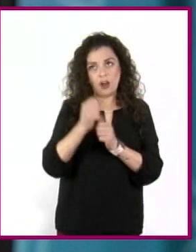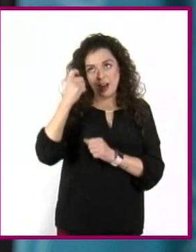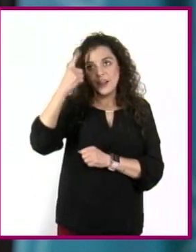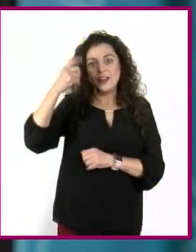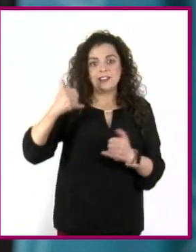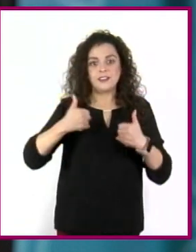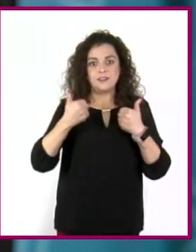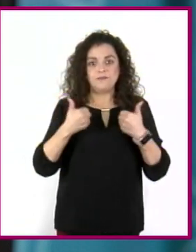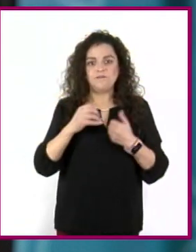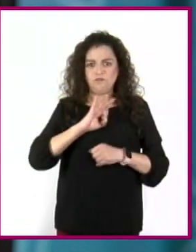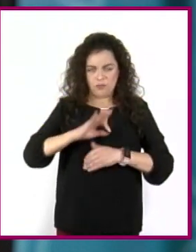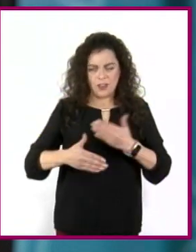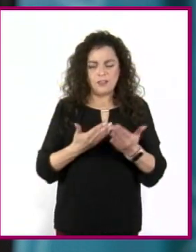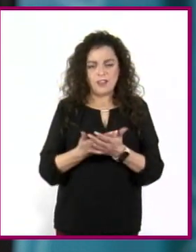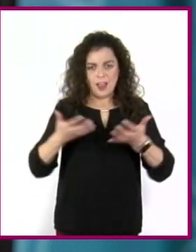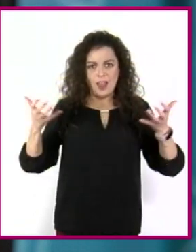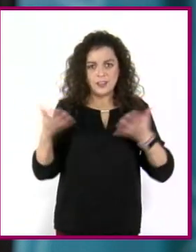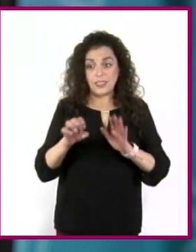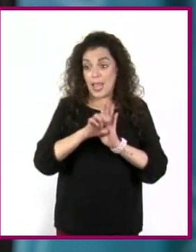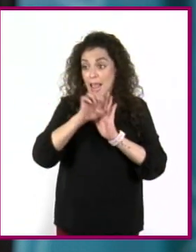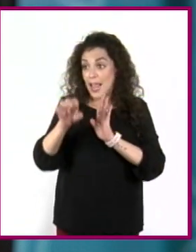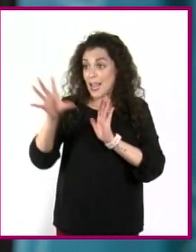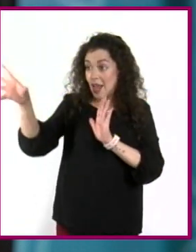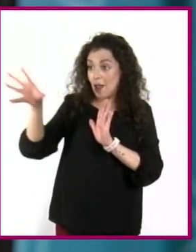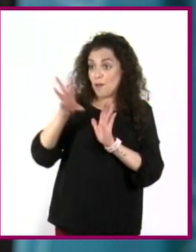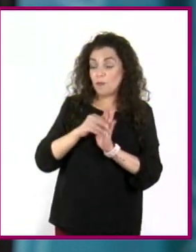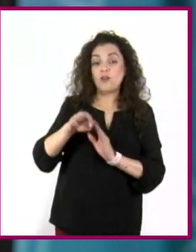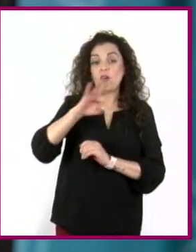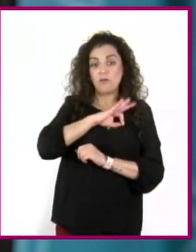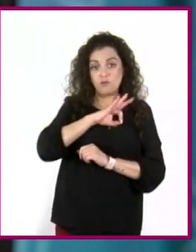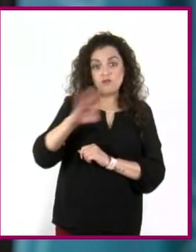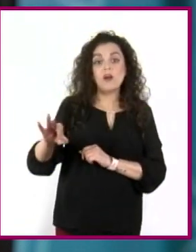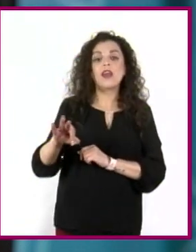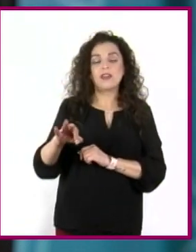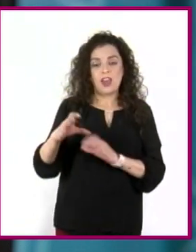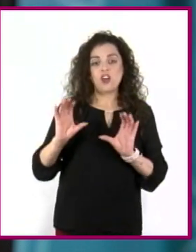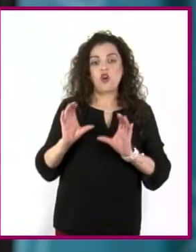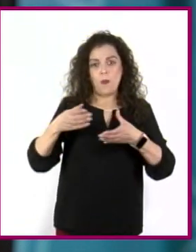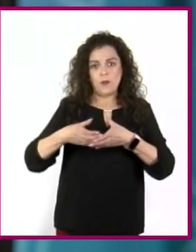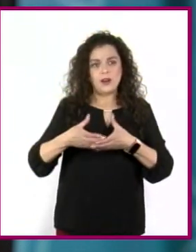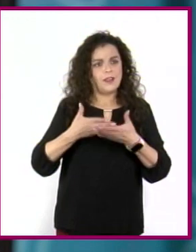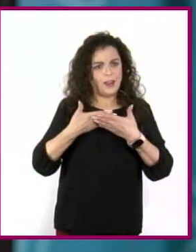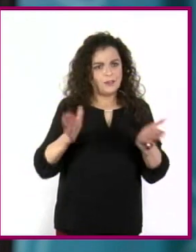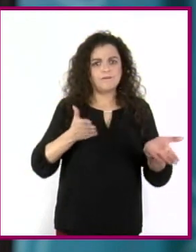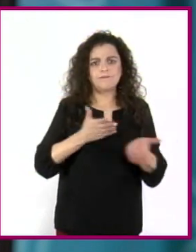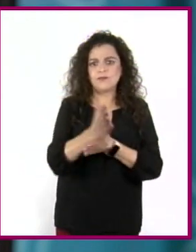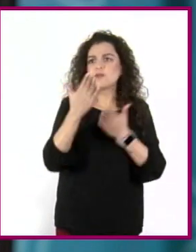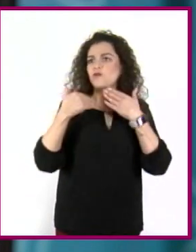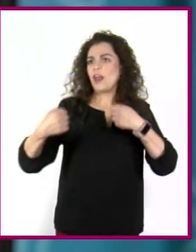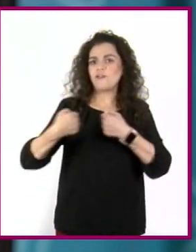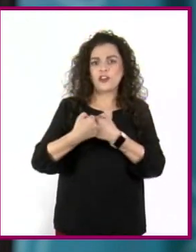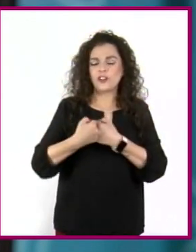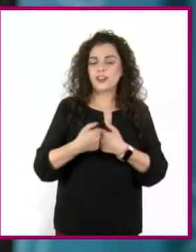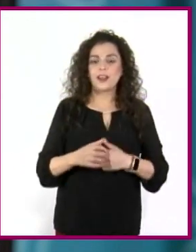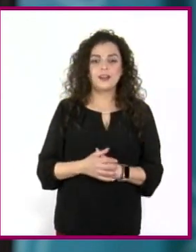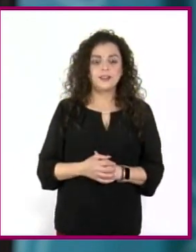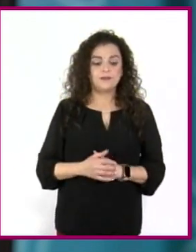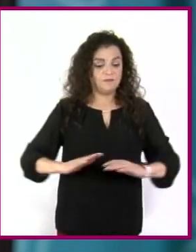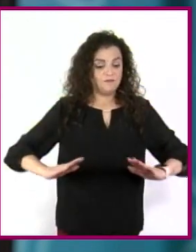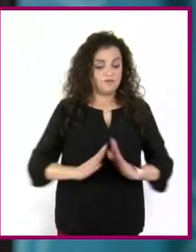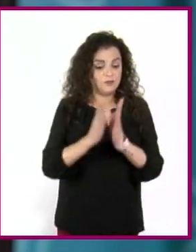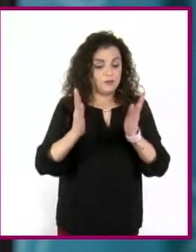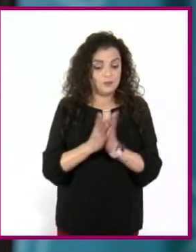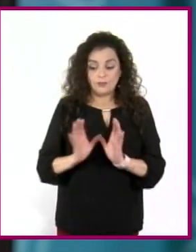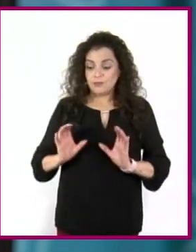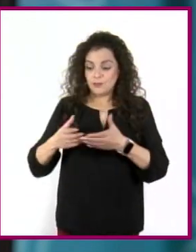Además, son un ejemplo de que el impacto puede trascender las fronteras de la comunidad. La participación ciudadana y el trabajo colaborativo no tienen